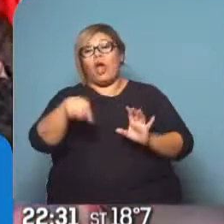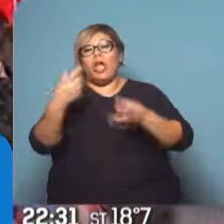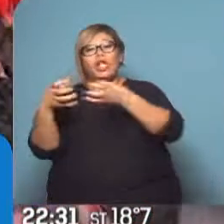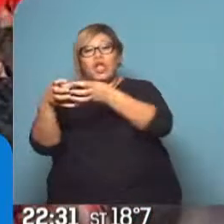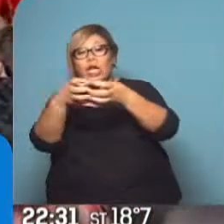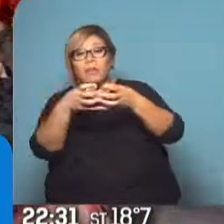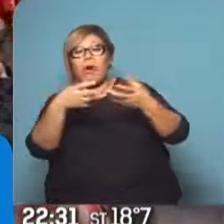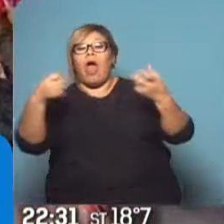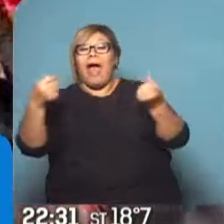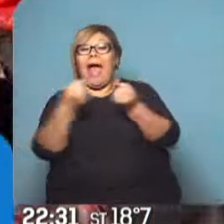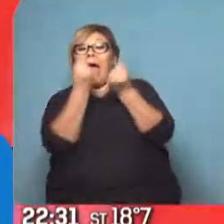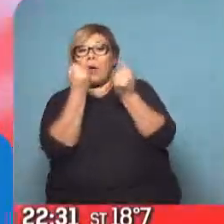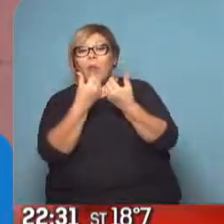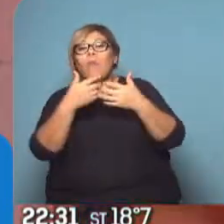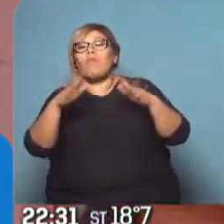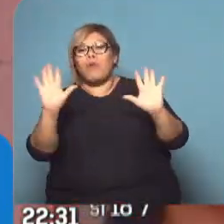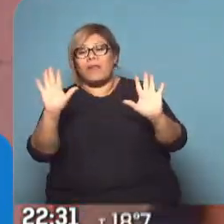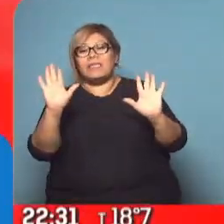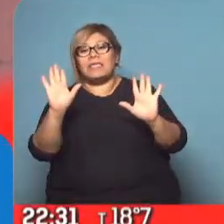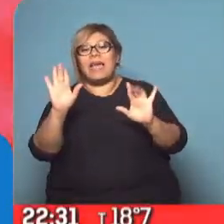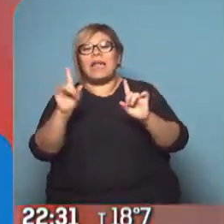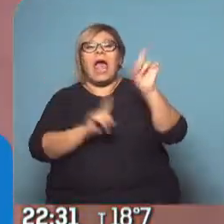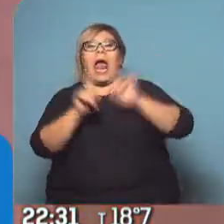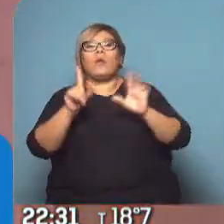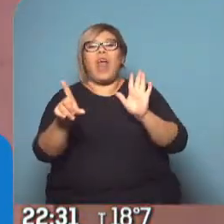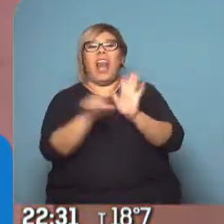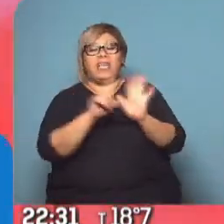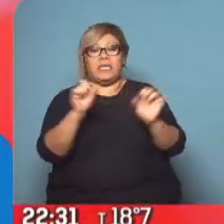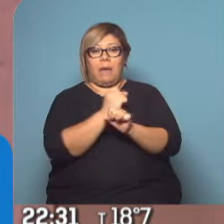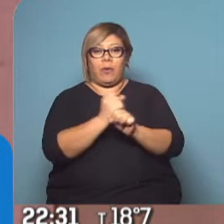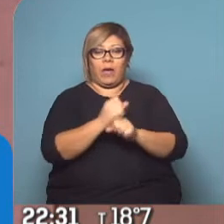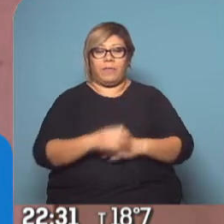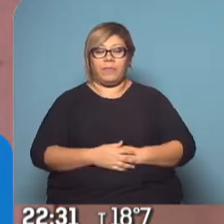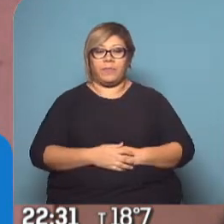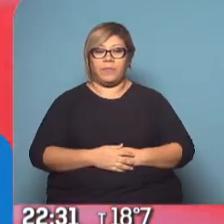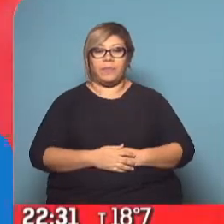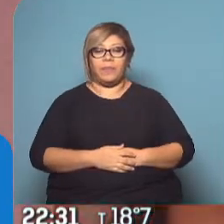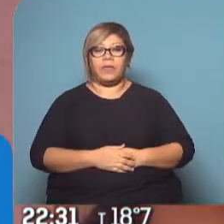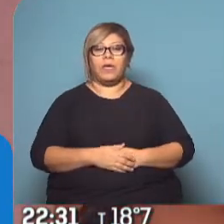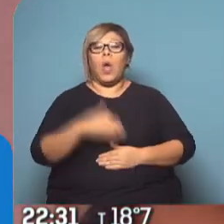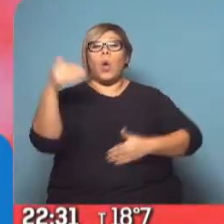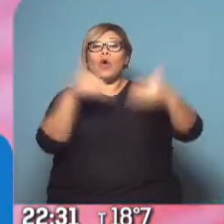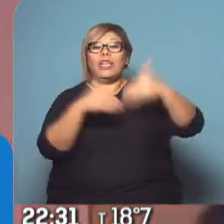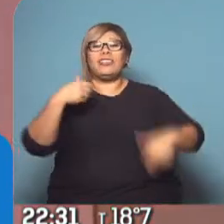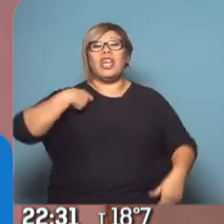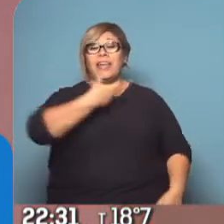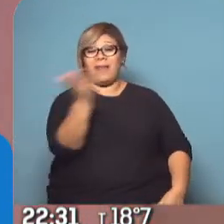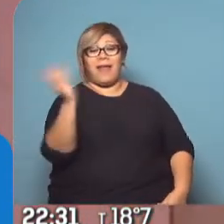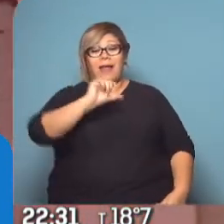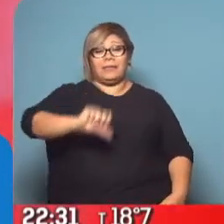adelante medidas legislativas. El Partido Socialista ha ganado las elecciones generales, y con ello,